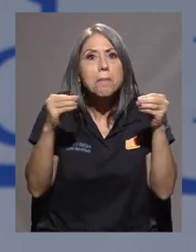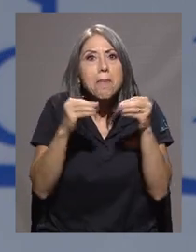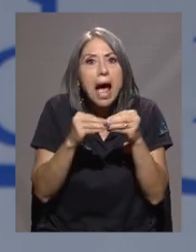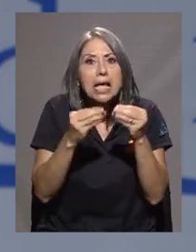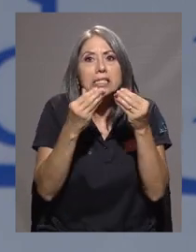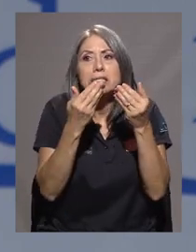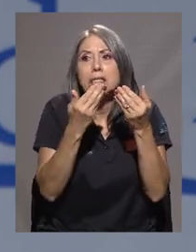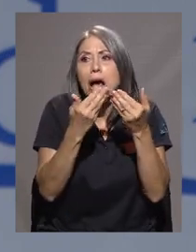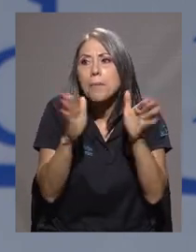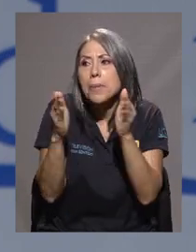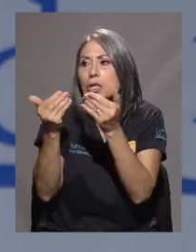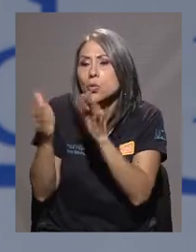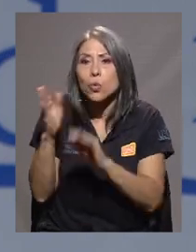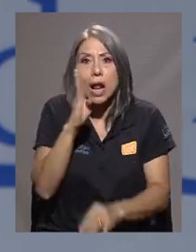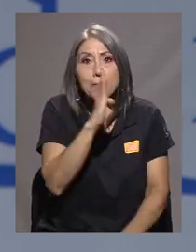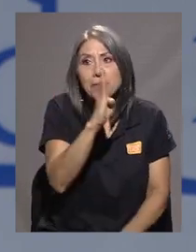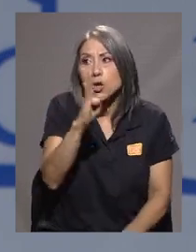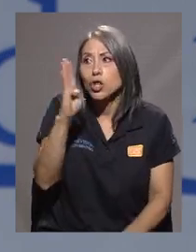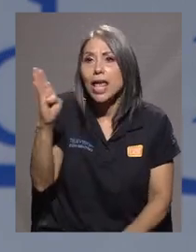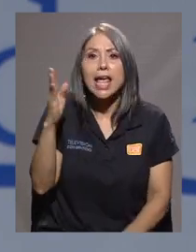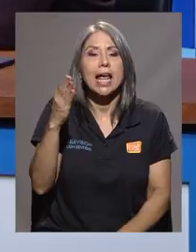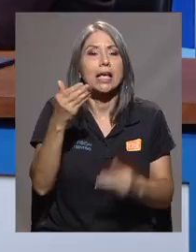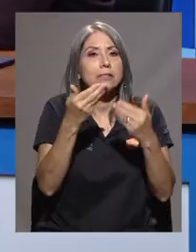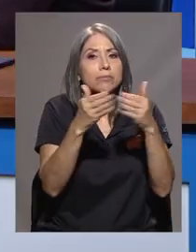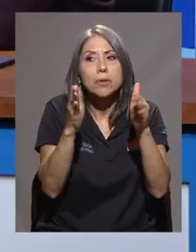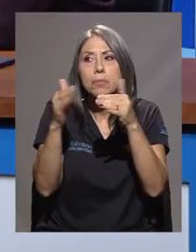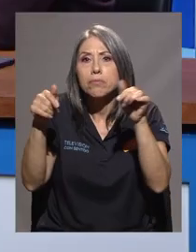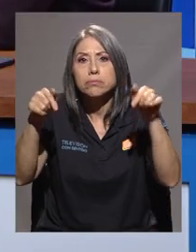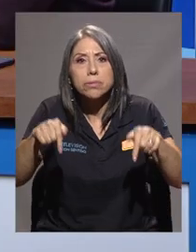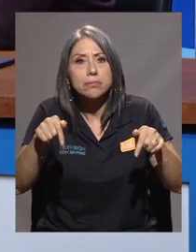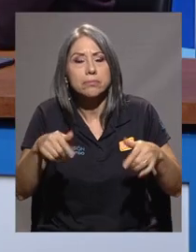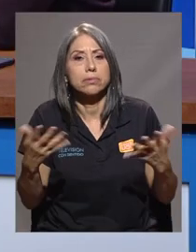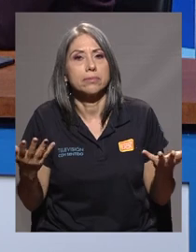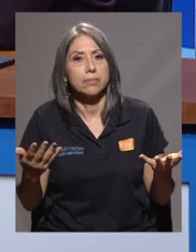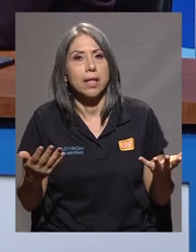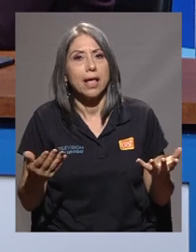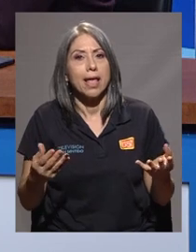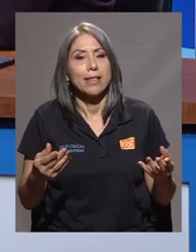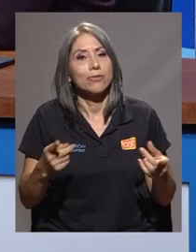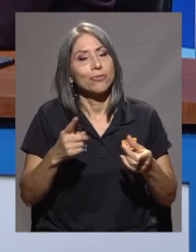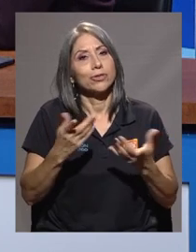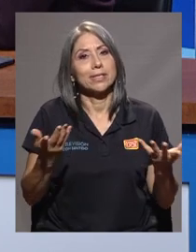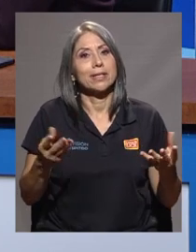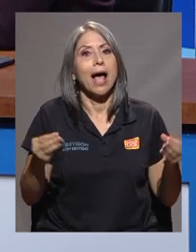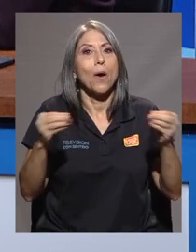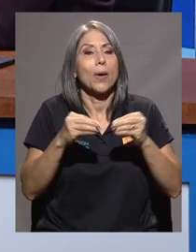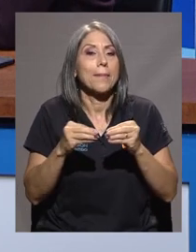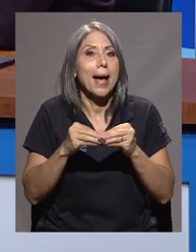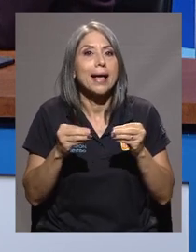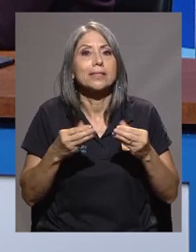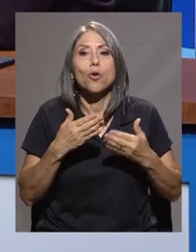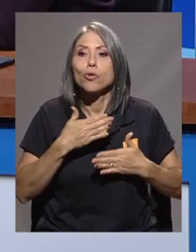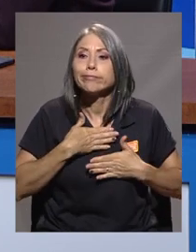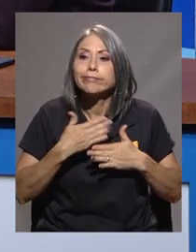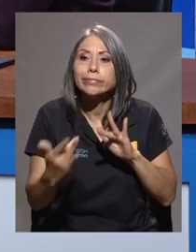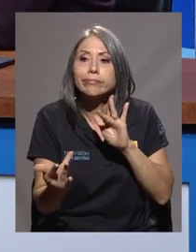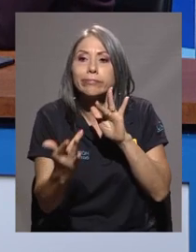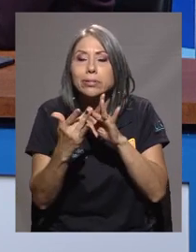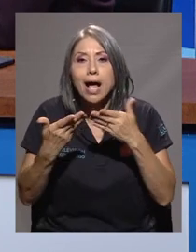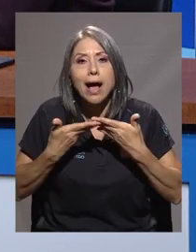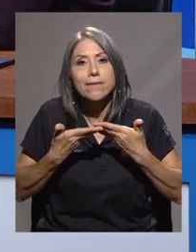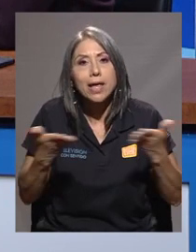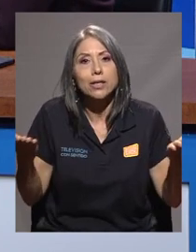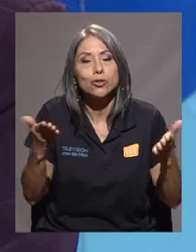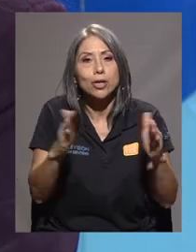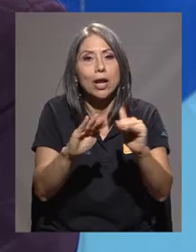apertura, por ejemplo, en bibliotecas, en el campus, y todo esto, pues claramente hace que estemos más disponibles y abiertos a la comunidad